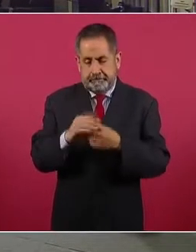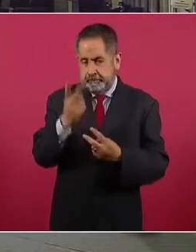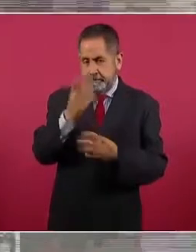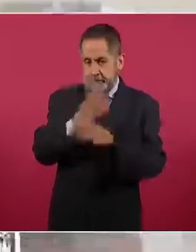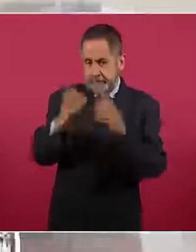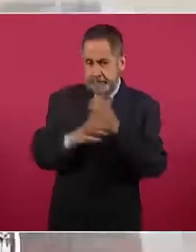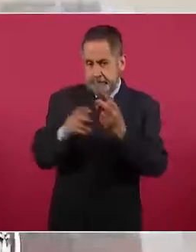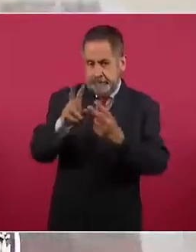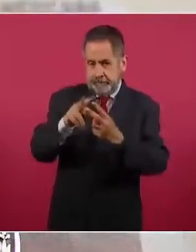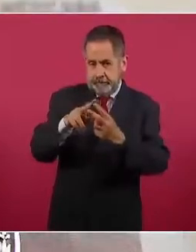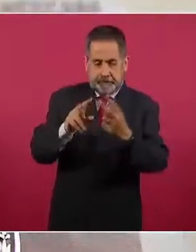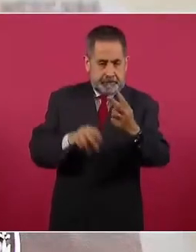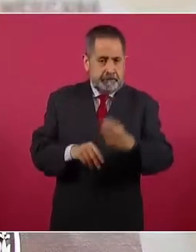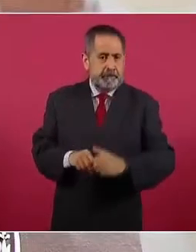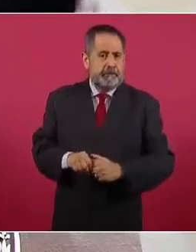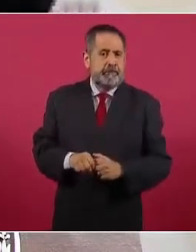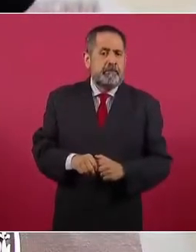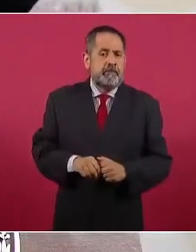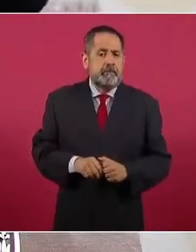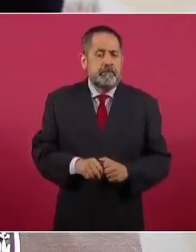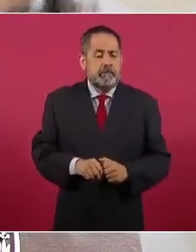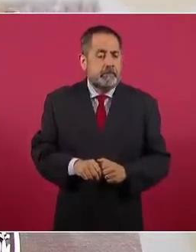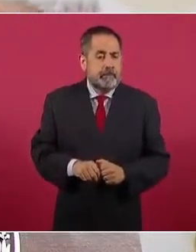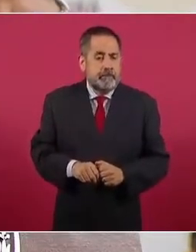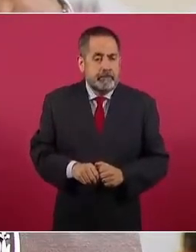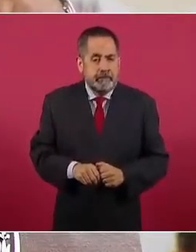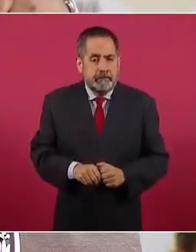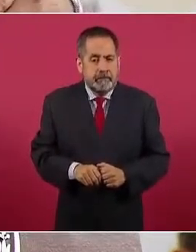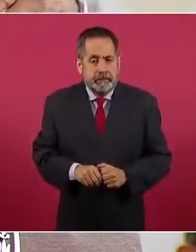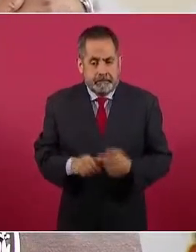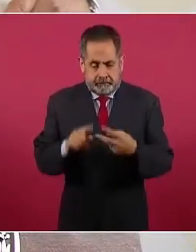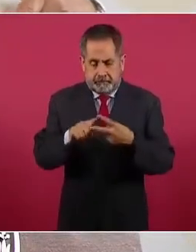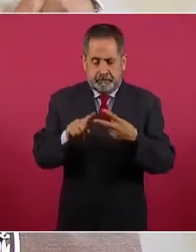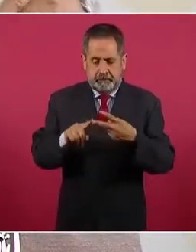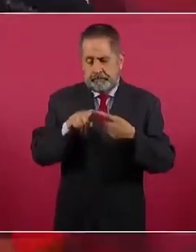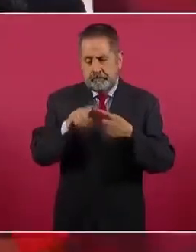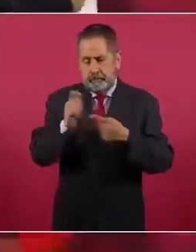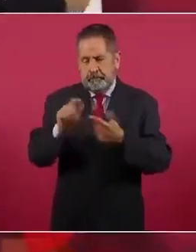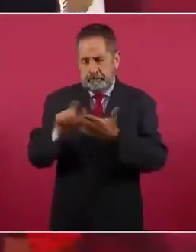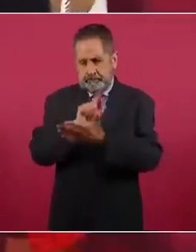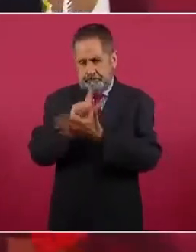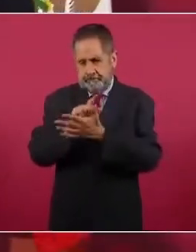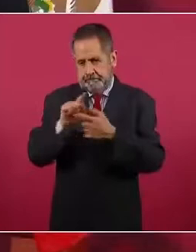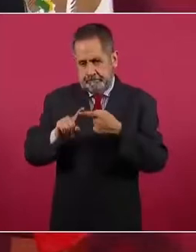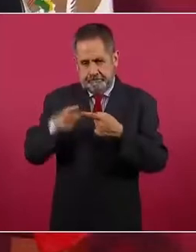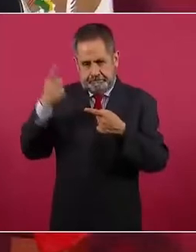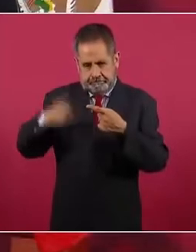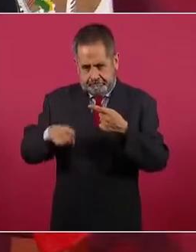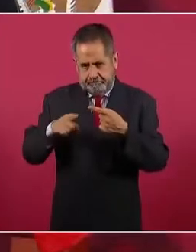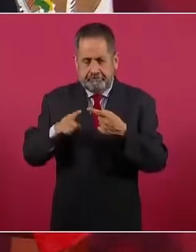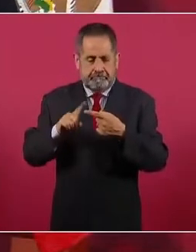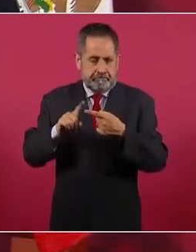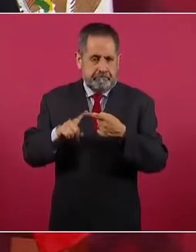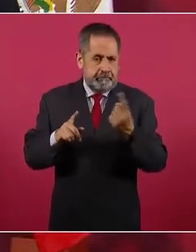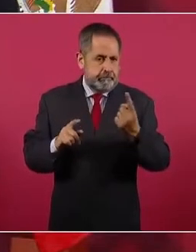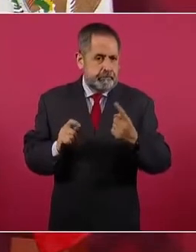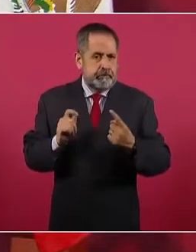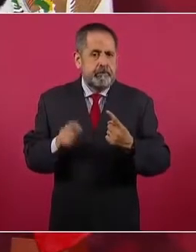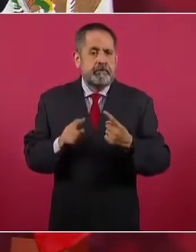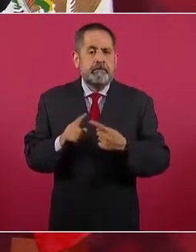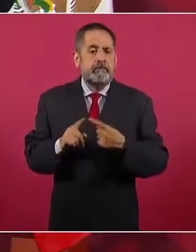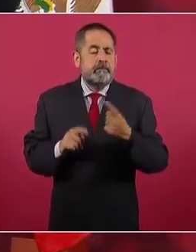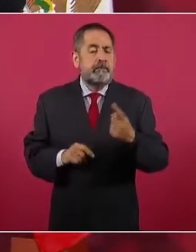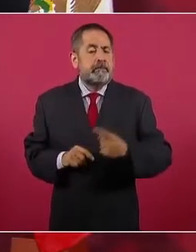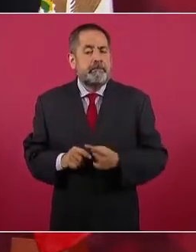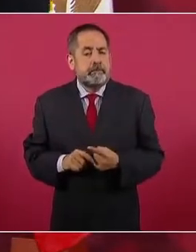una legal en